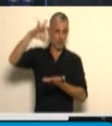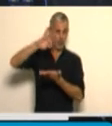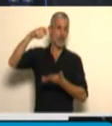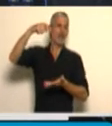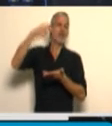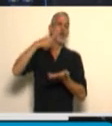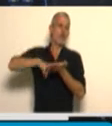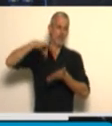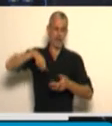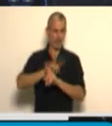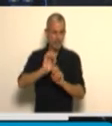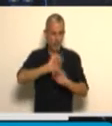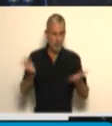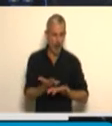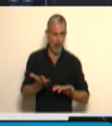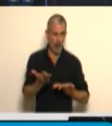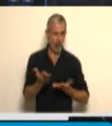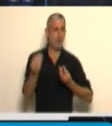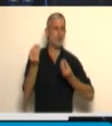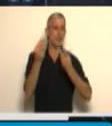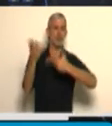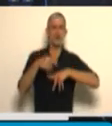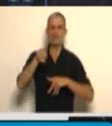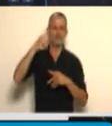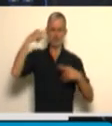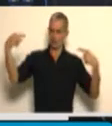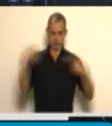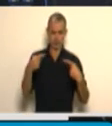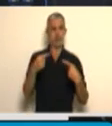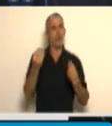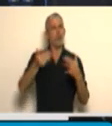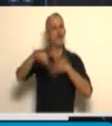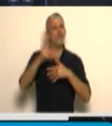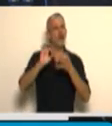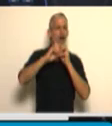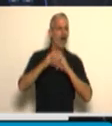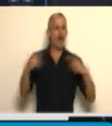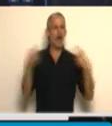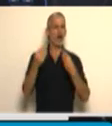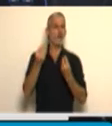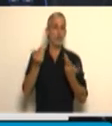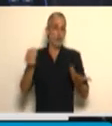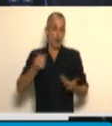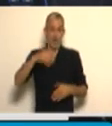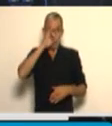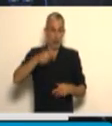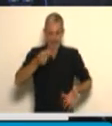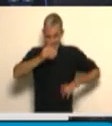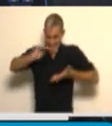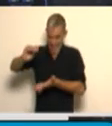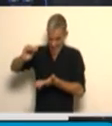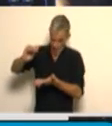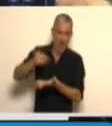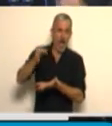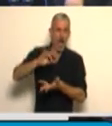inoficioso y además genera conflicto o puede generar conflicto. Nunca una indemnización